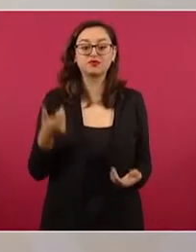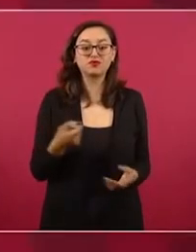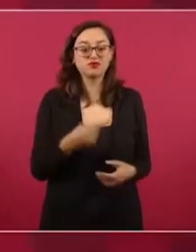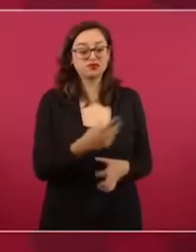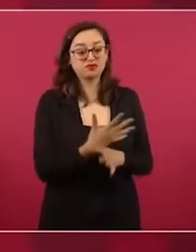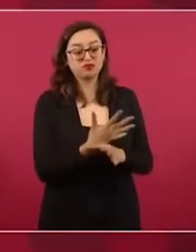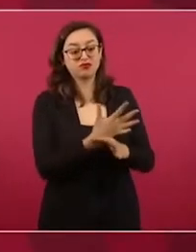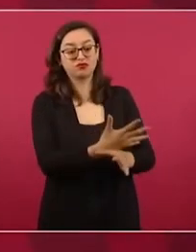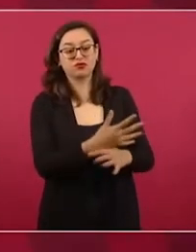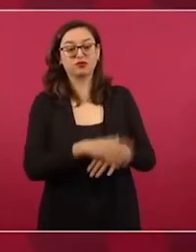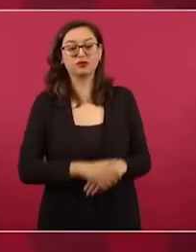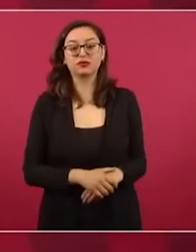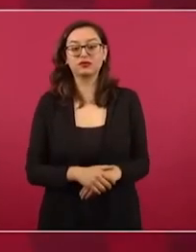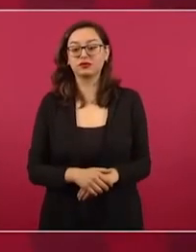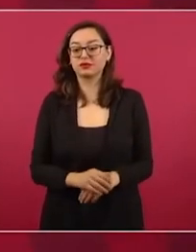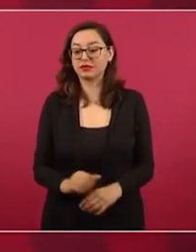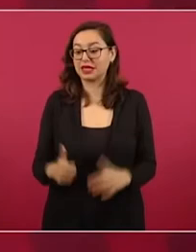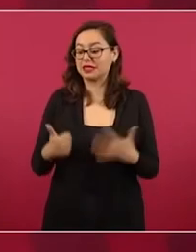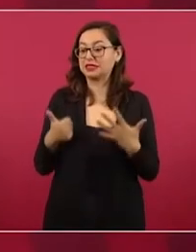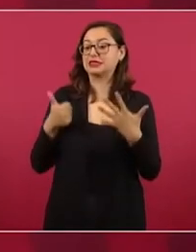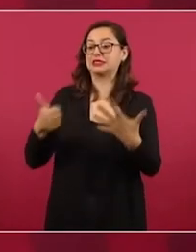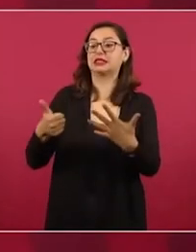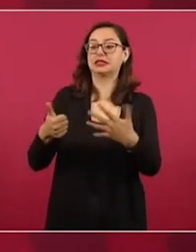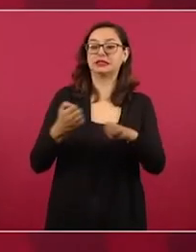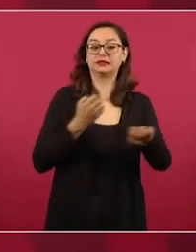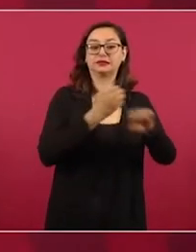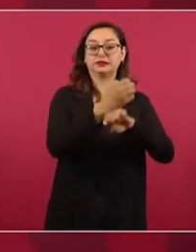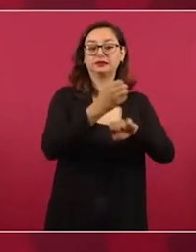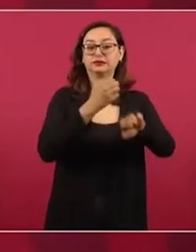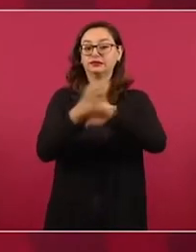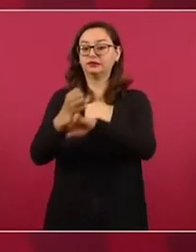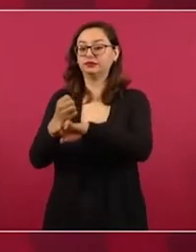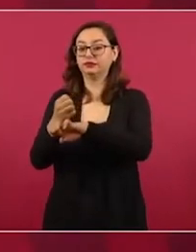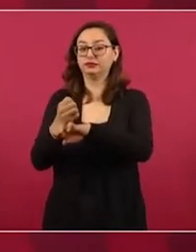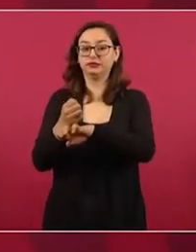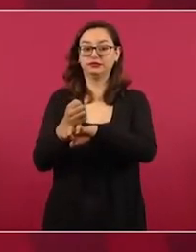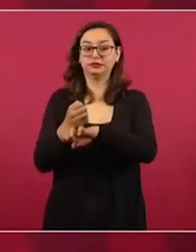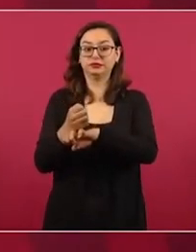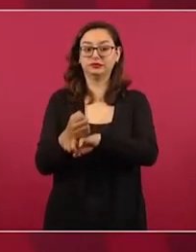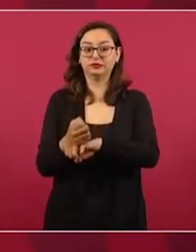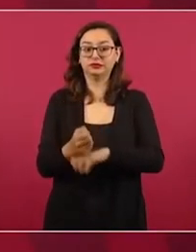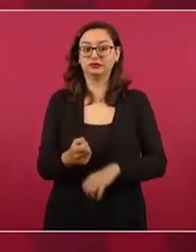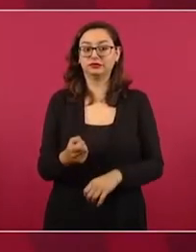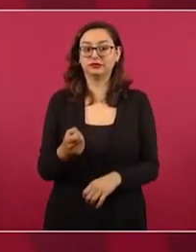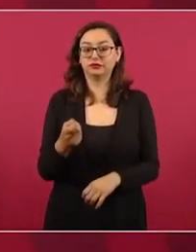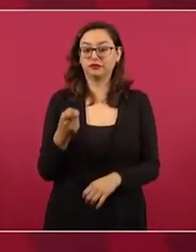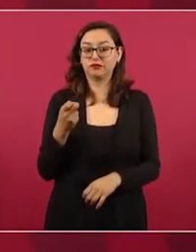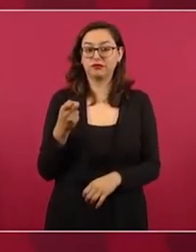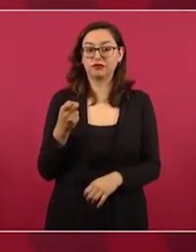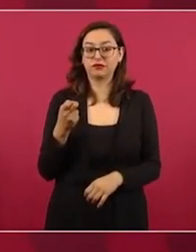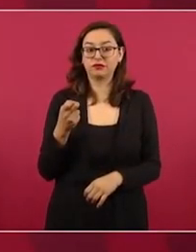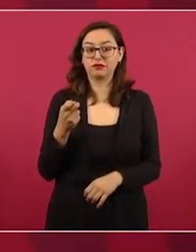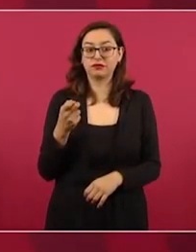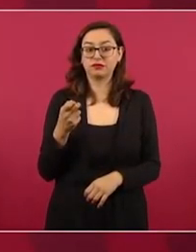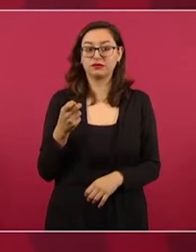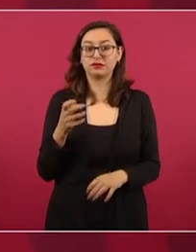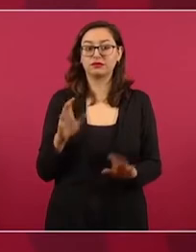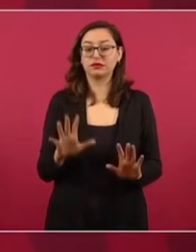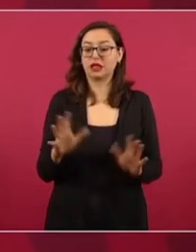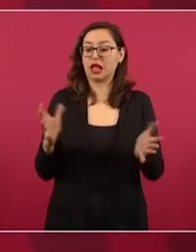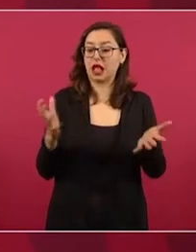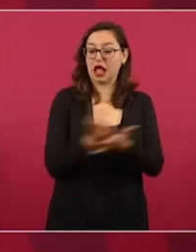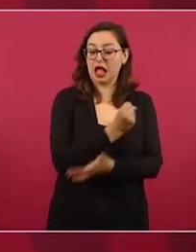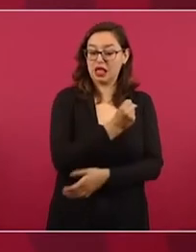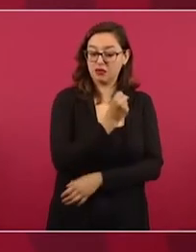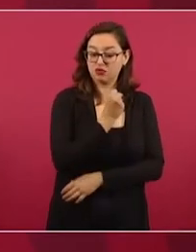perdimos dos, pero ganamos